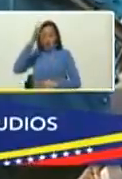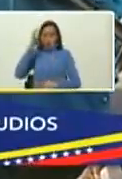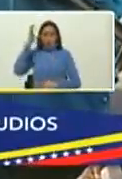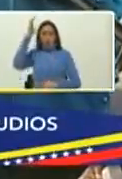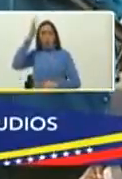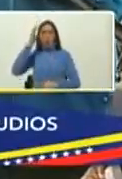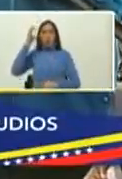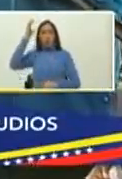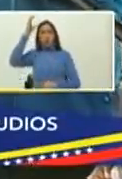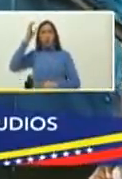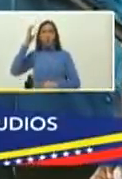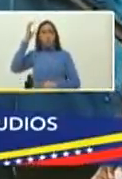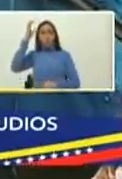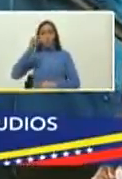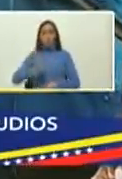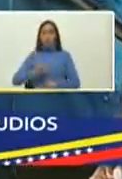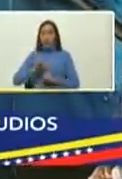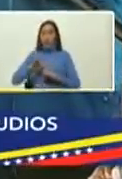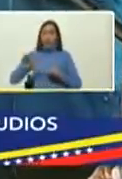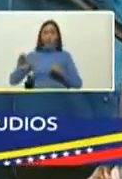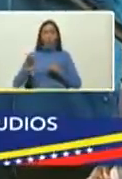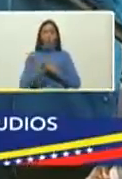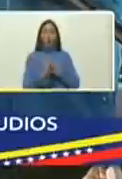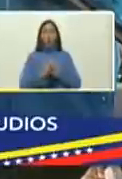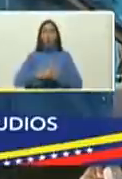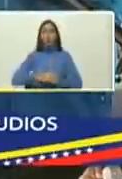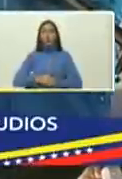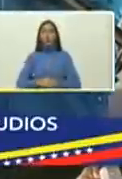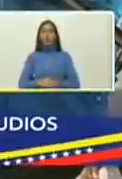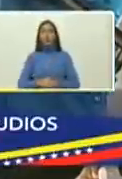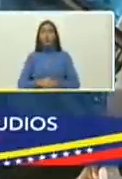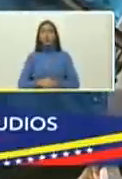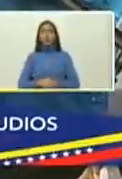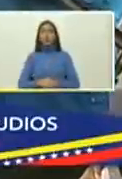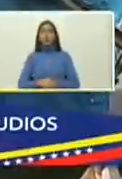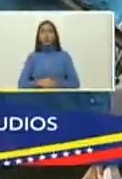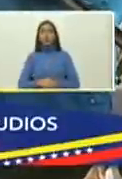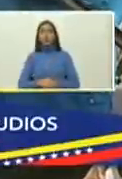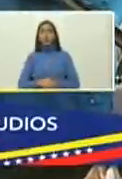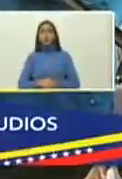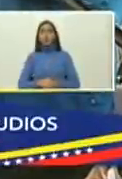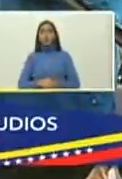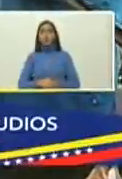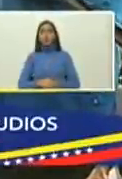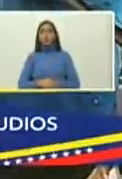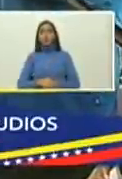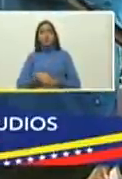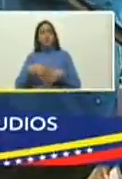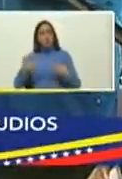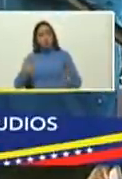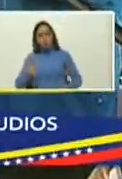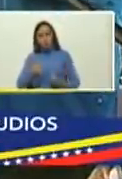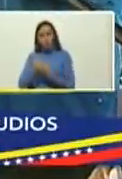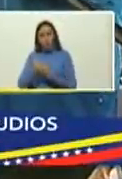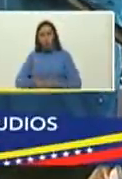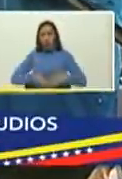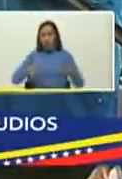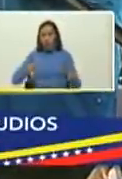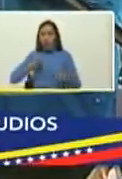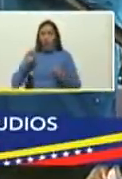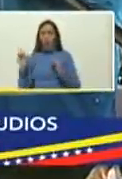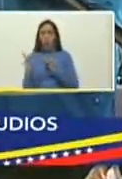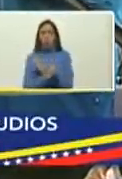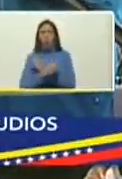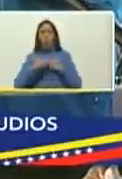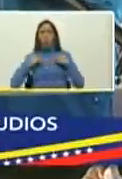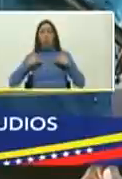la cultura que es la base de las grandes transformaciones de